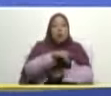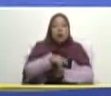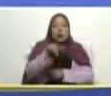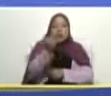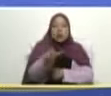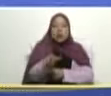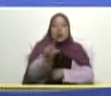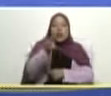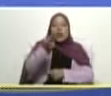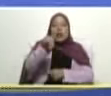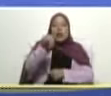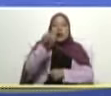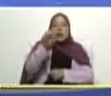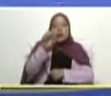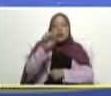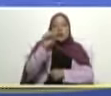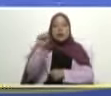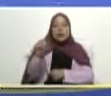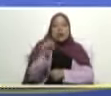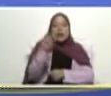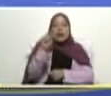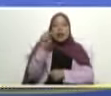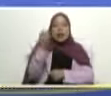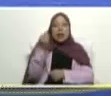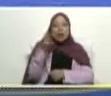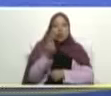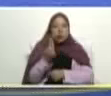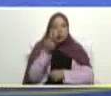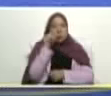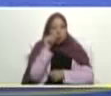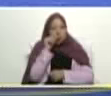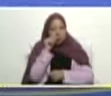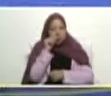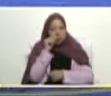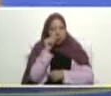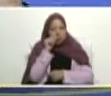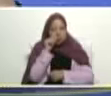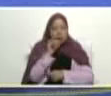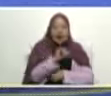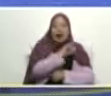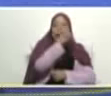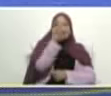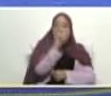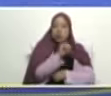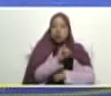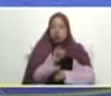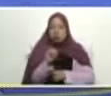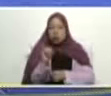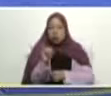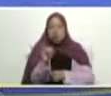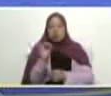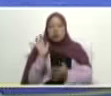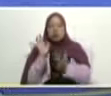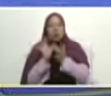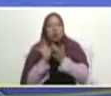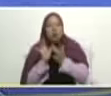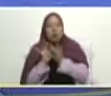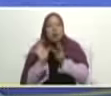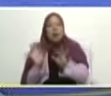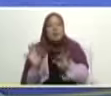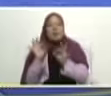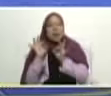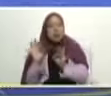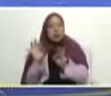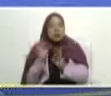Reverol para el Zulia como padrino padrino articulado al comando especial